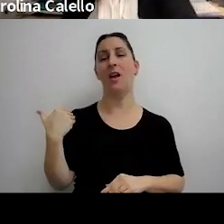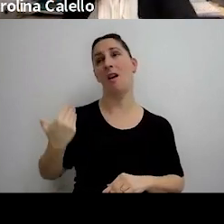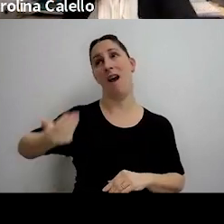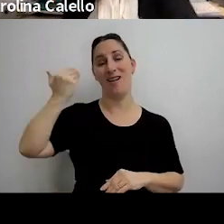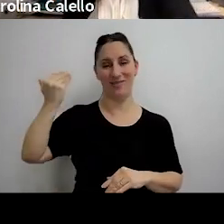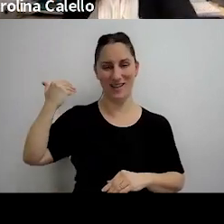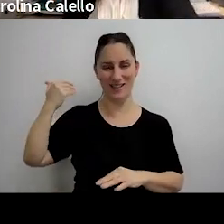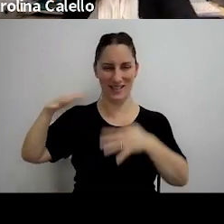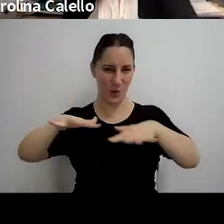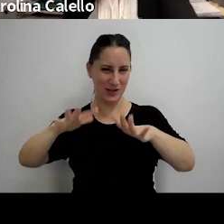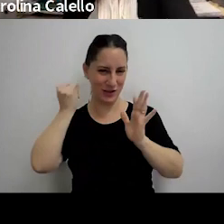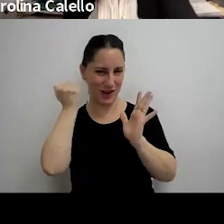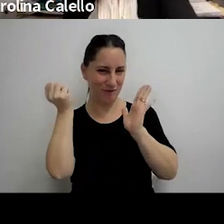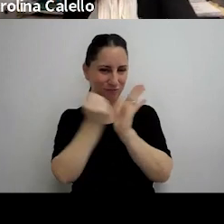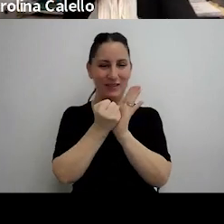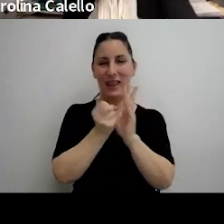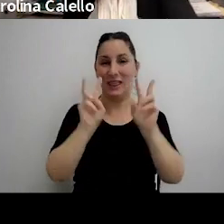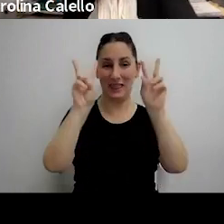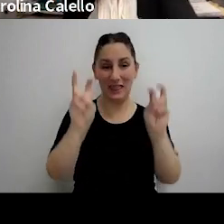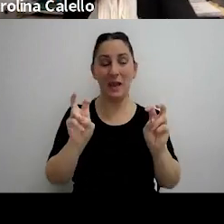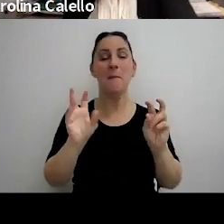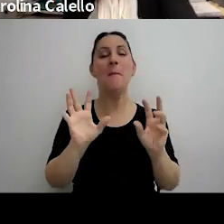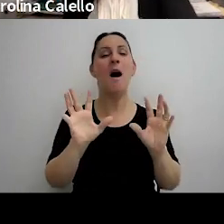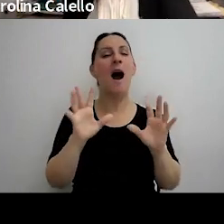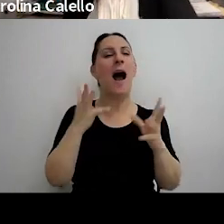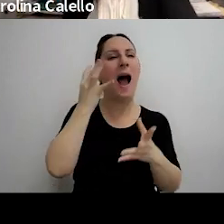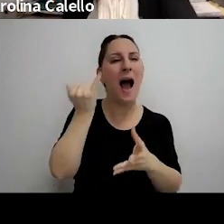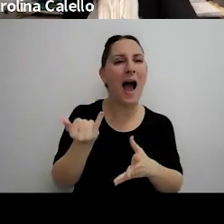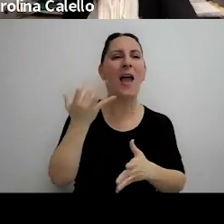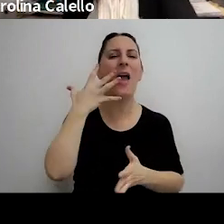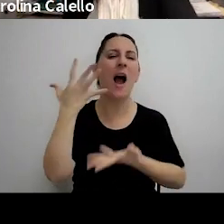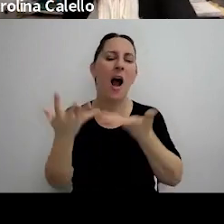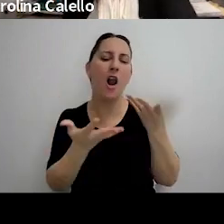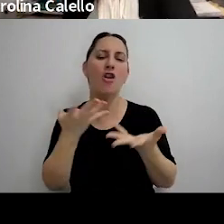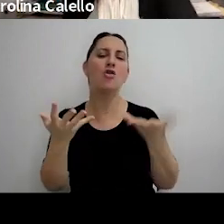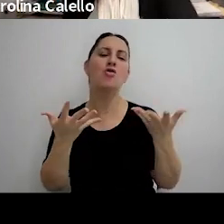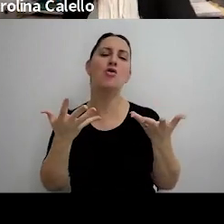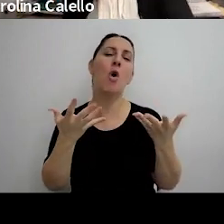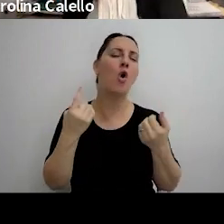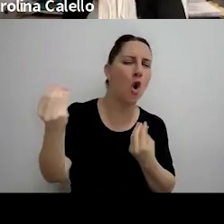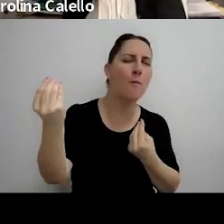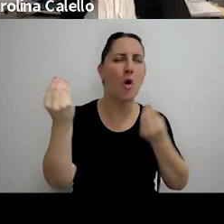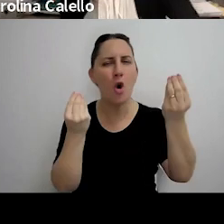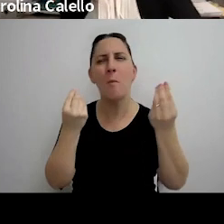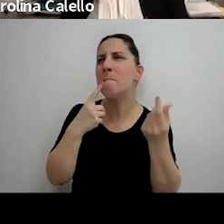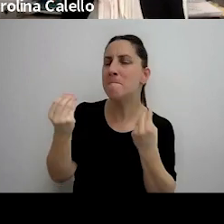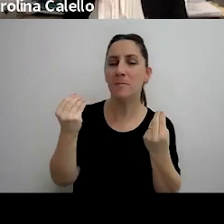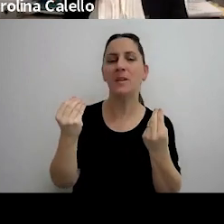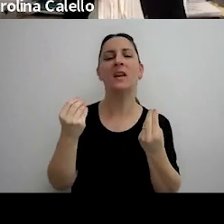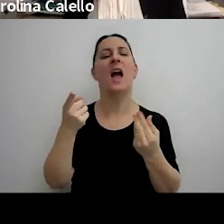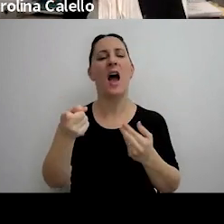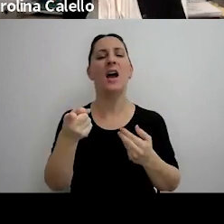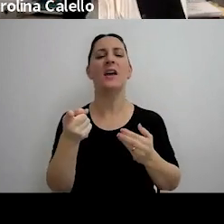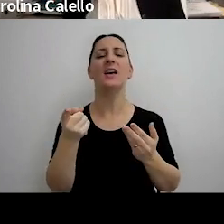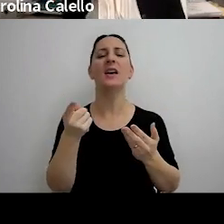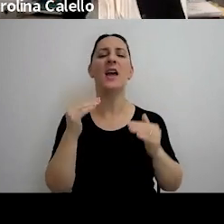que en el tema que se podría generar algún algún cuestionamiento es con la violación de la